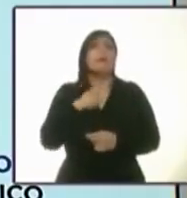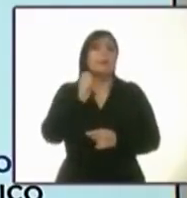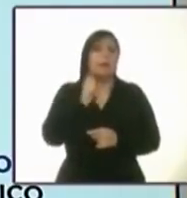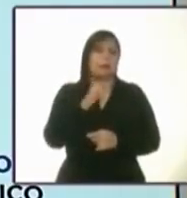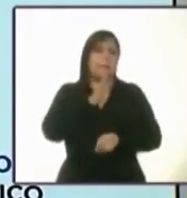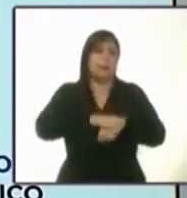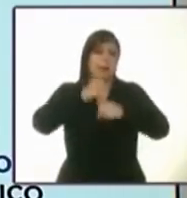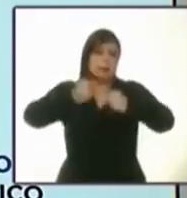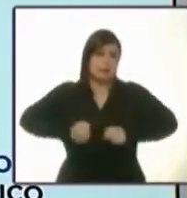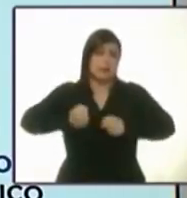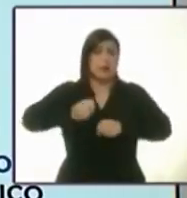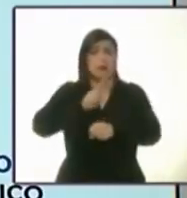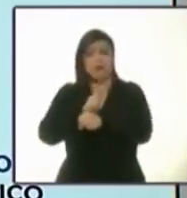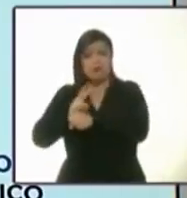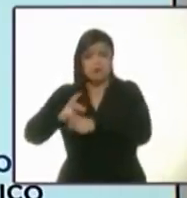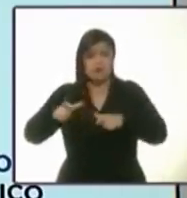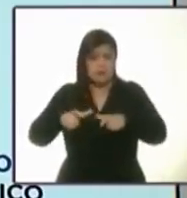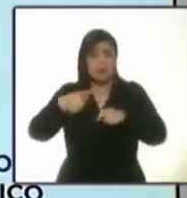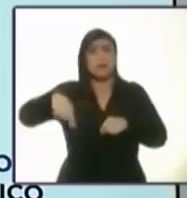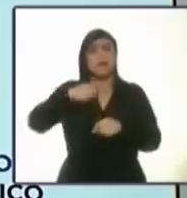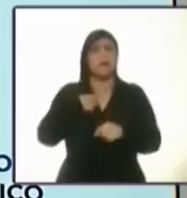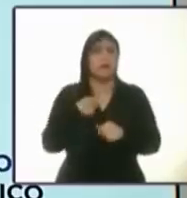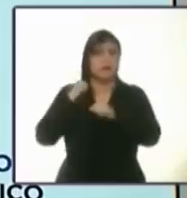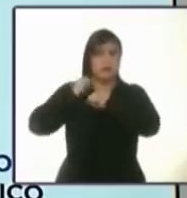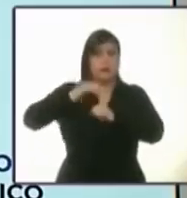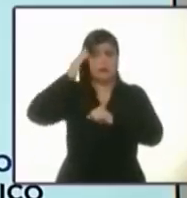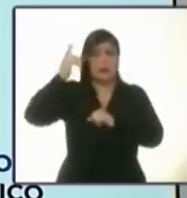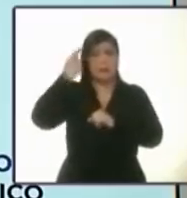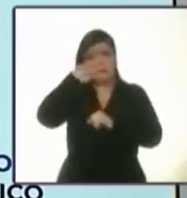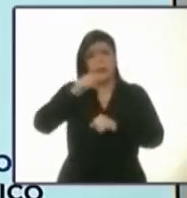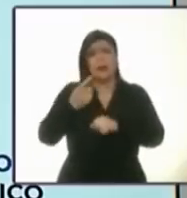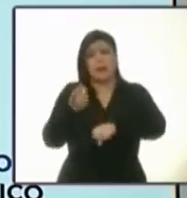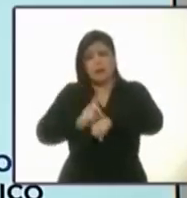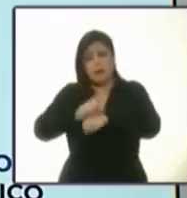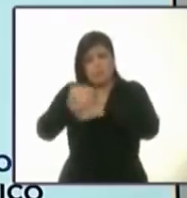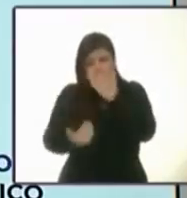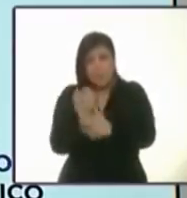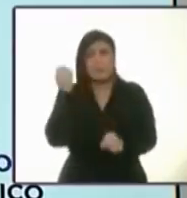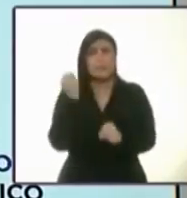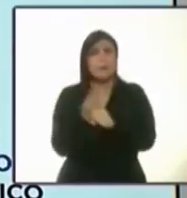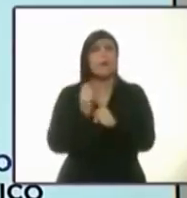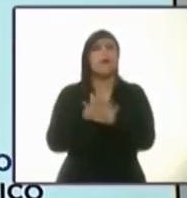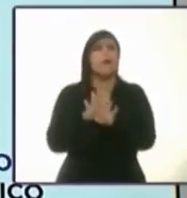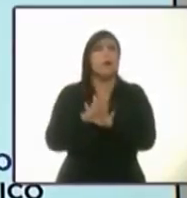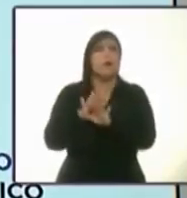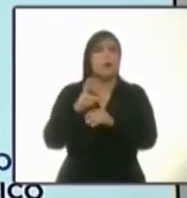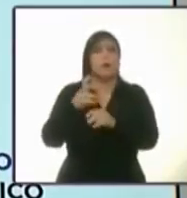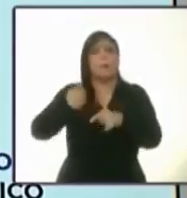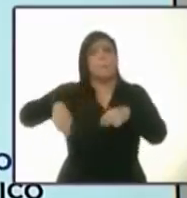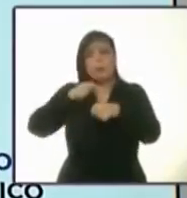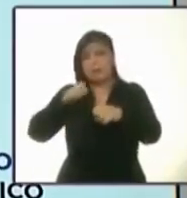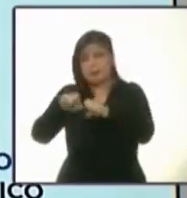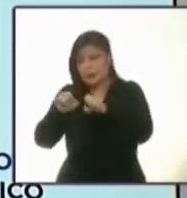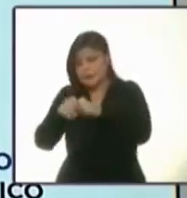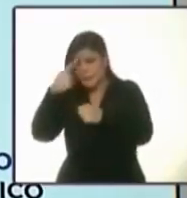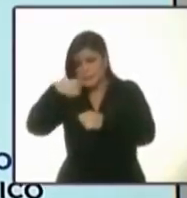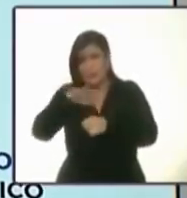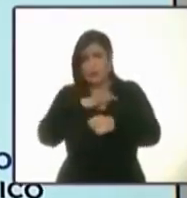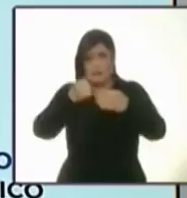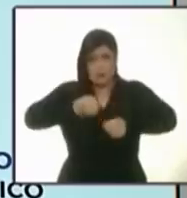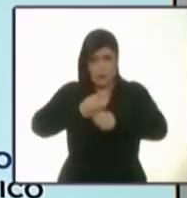seguridad. Voy a encabezar el gabinete de seguridad todos los días muy temprano en la mañana, pero sobre todo va a ser un gobierno